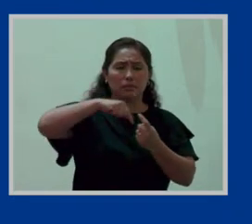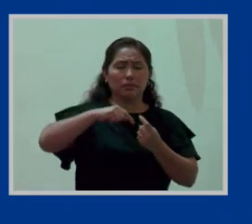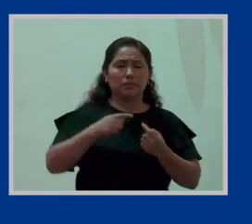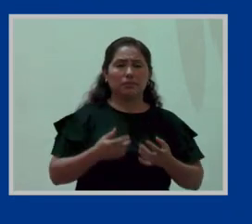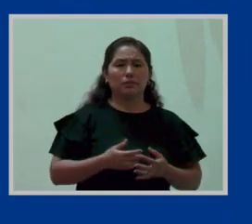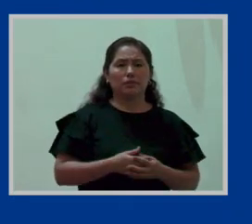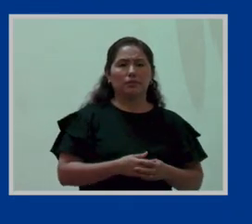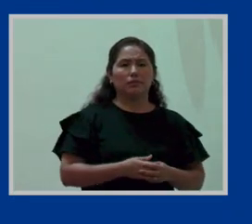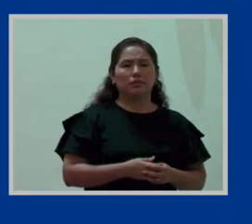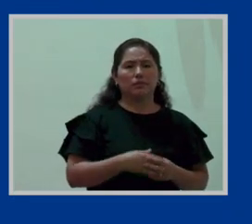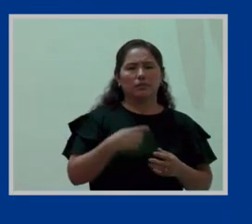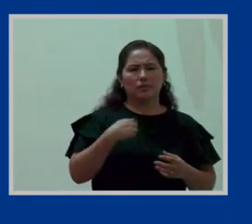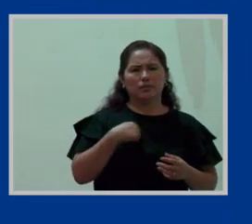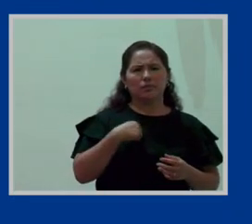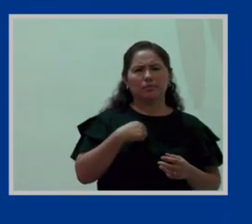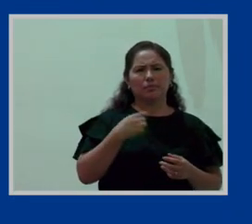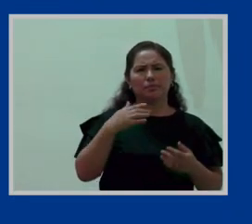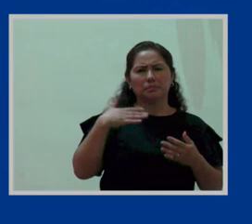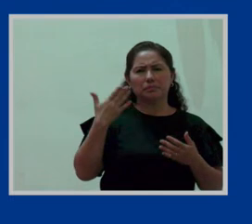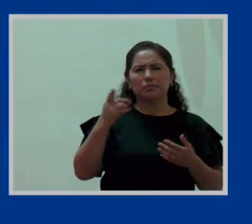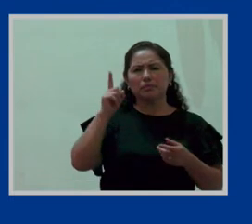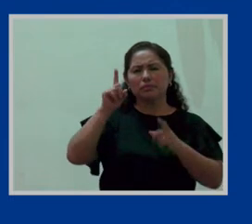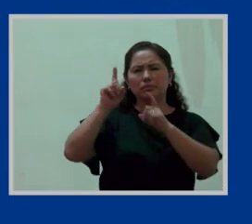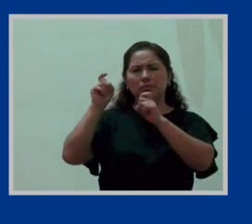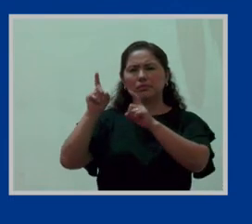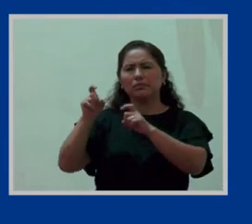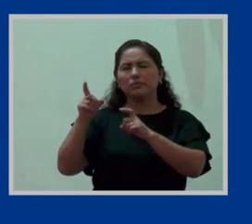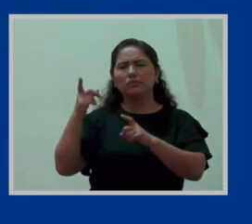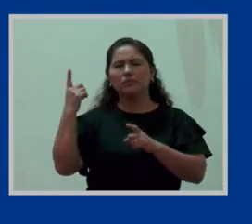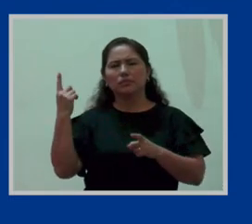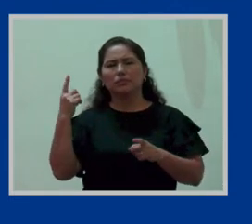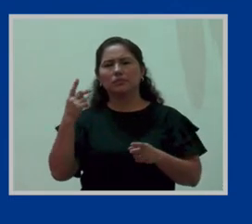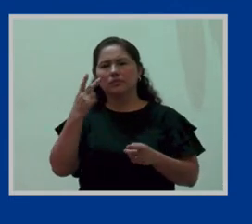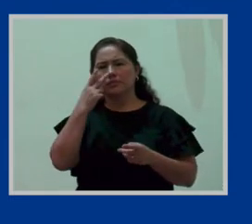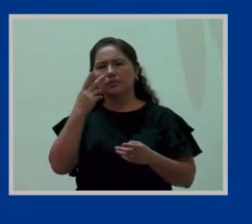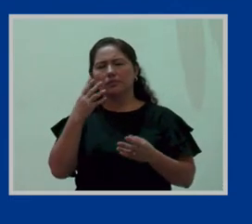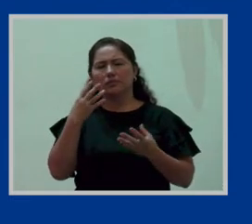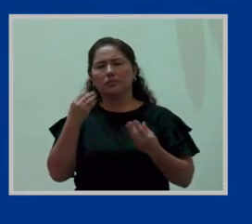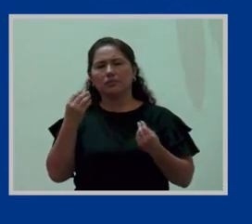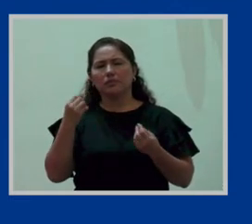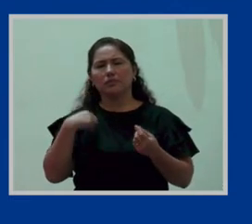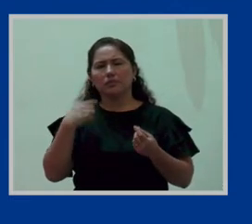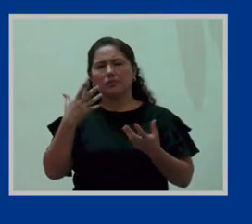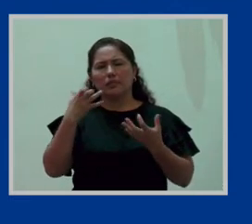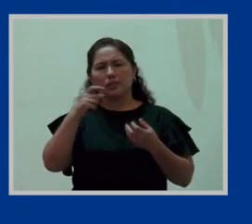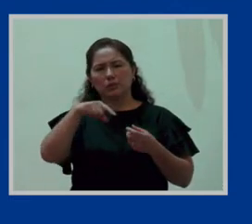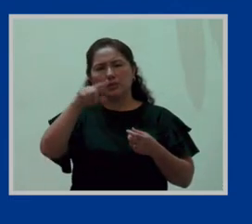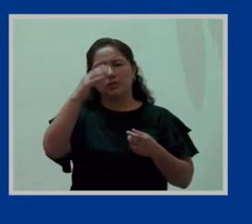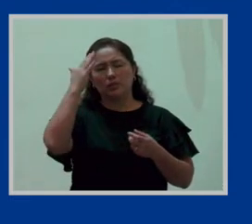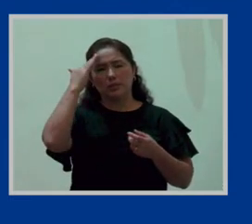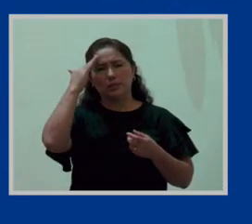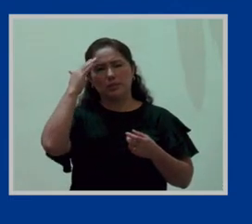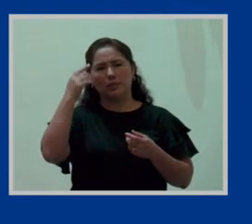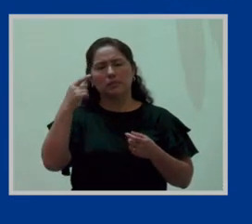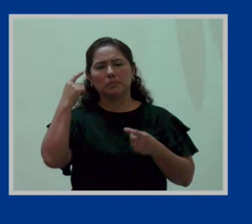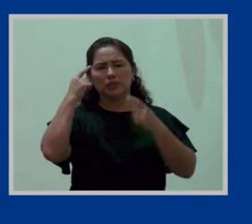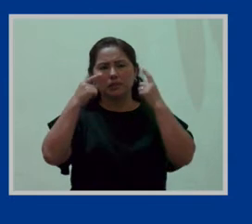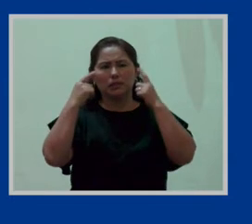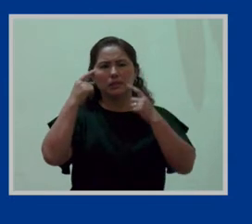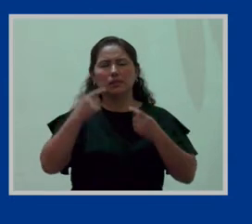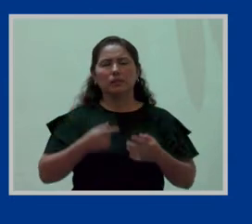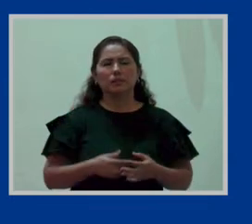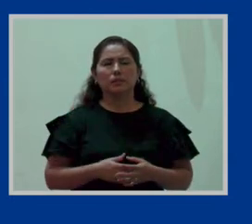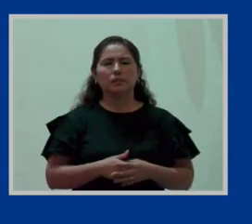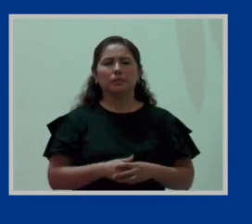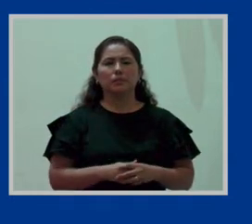Hubo una consulta en las cuales ahí propongo, digamos, una reflexión, porque, digamos, motivada.